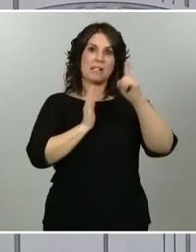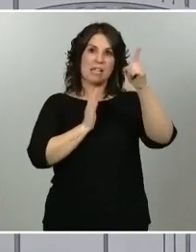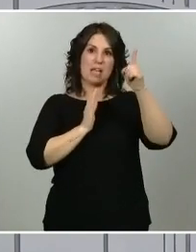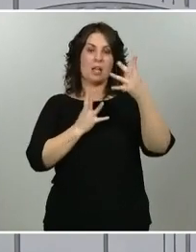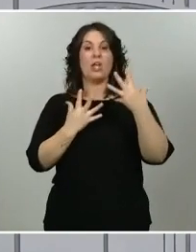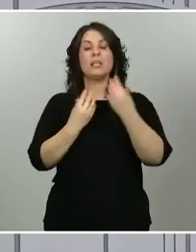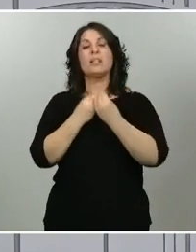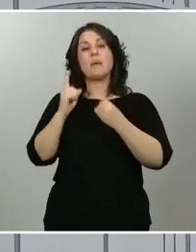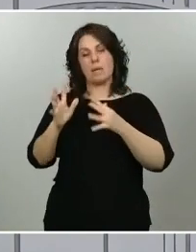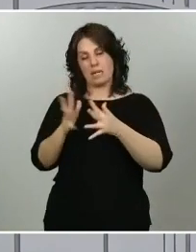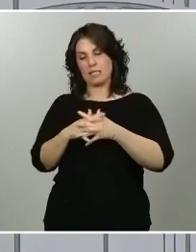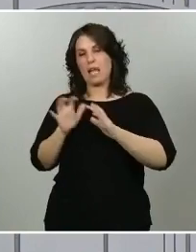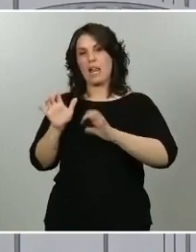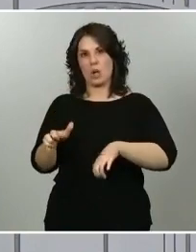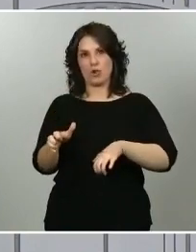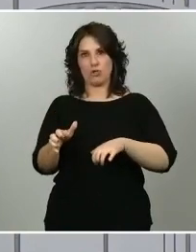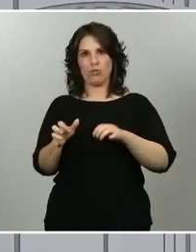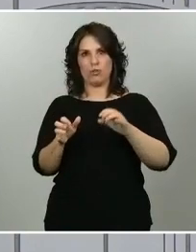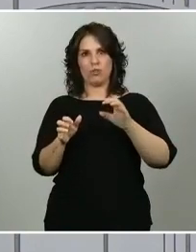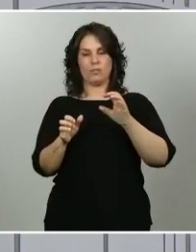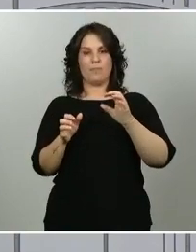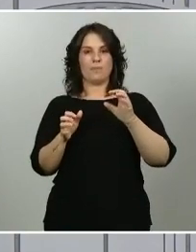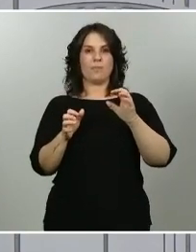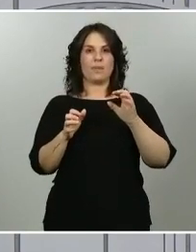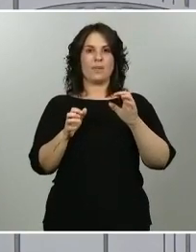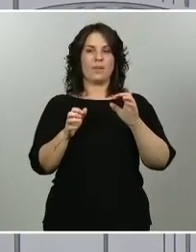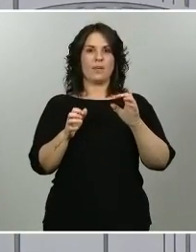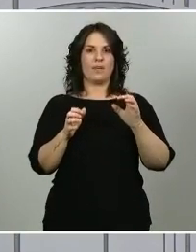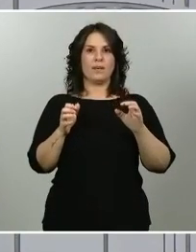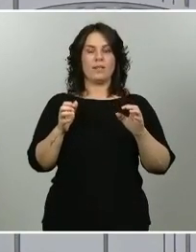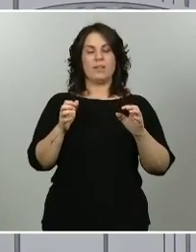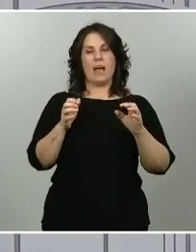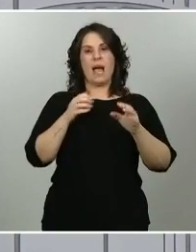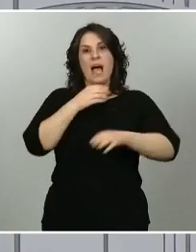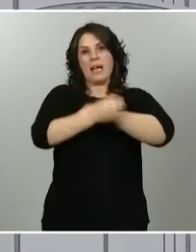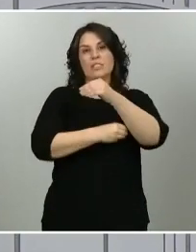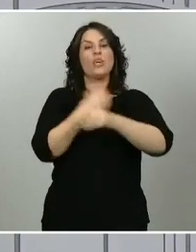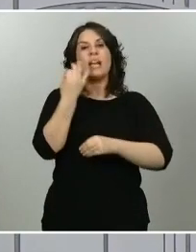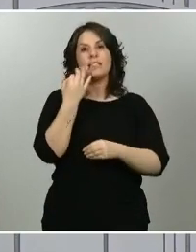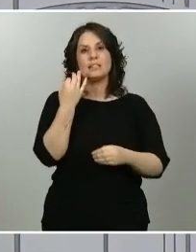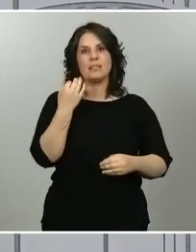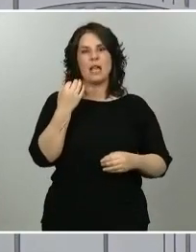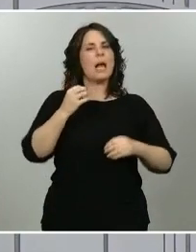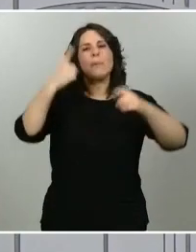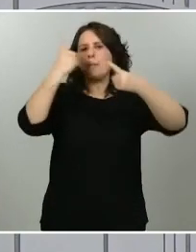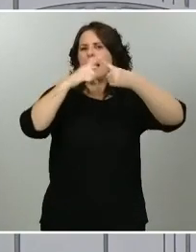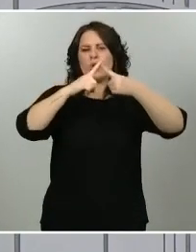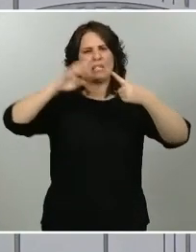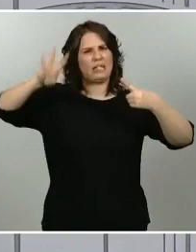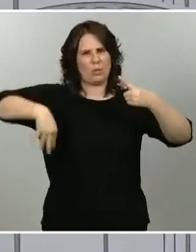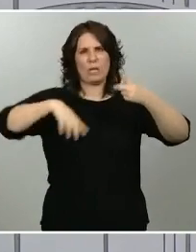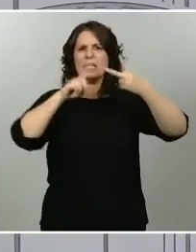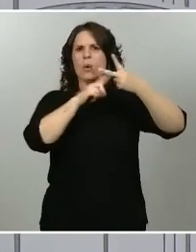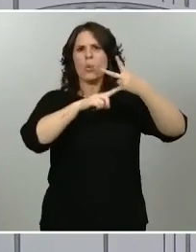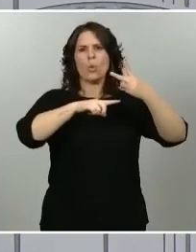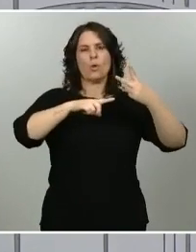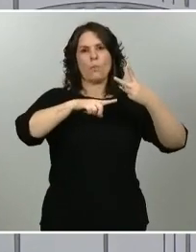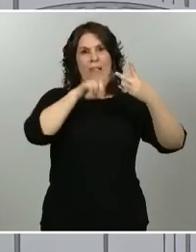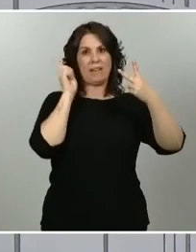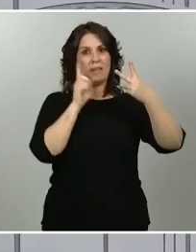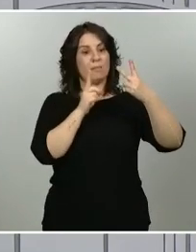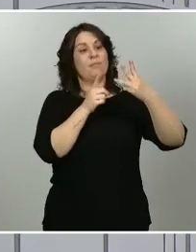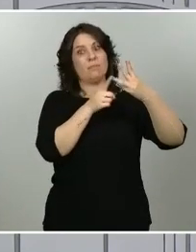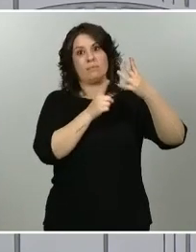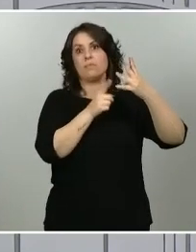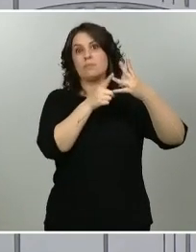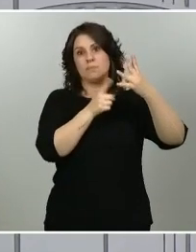sean las dos comunidades después de Cataluña y Madrid las que son estas dos, las dos Castillas